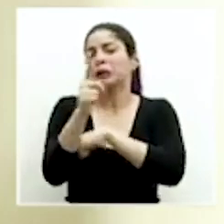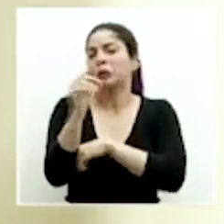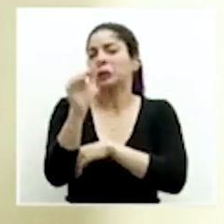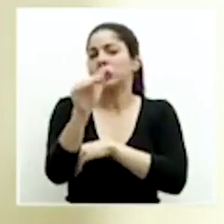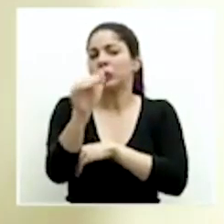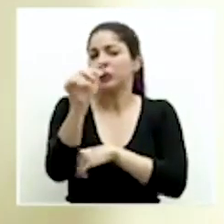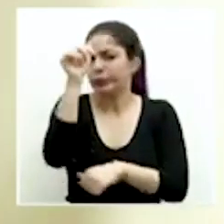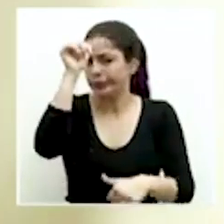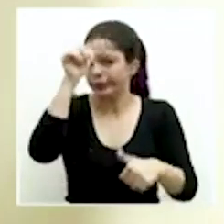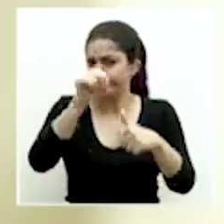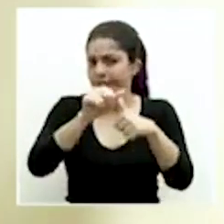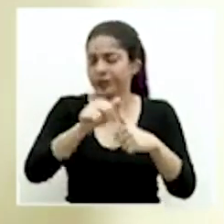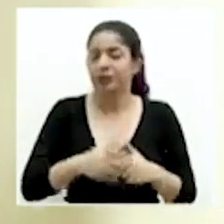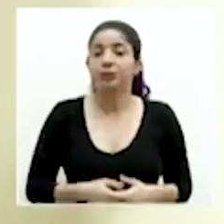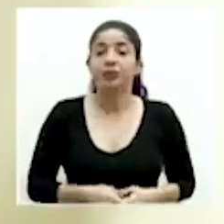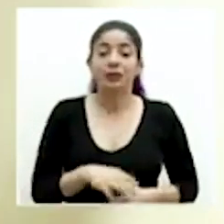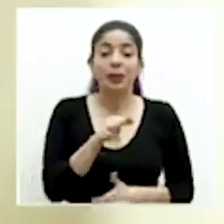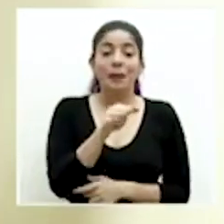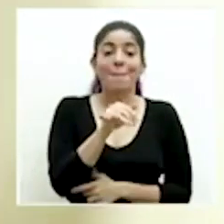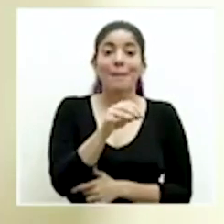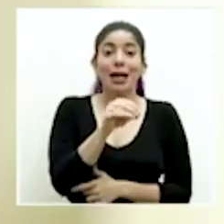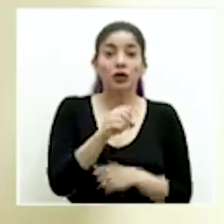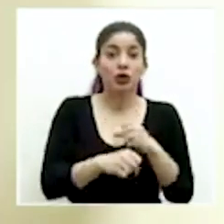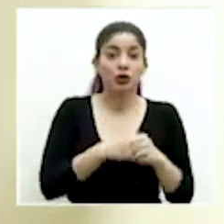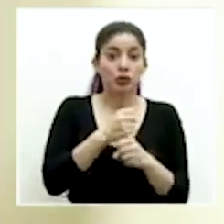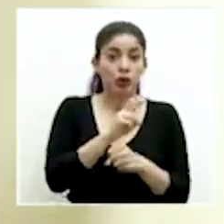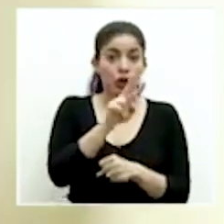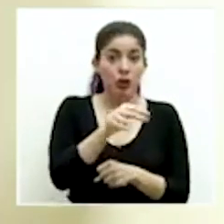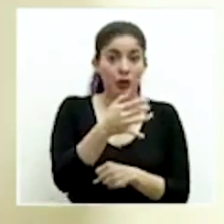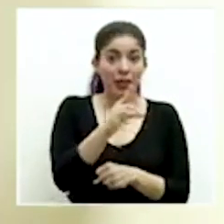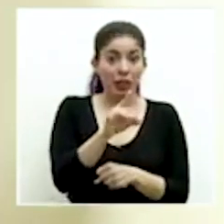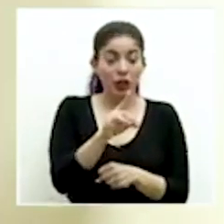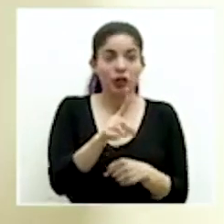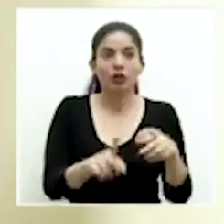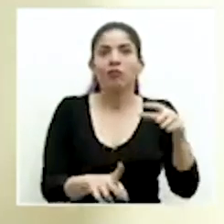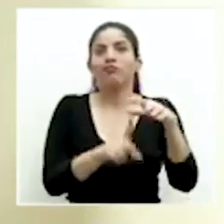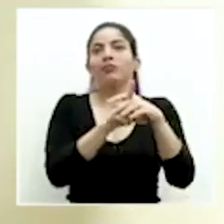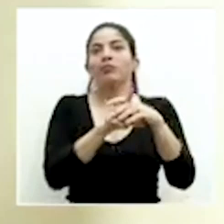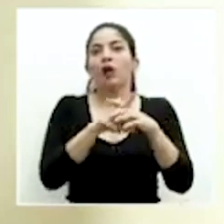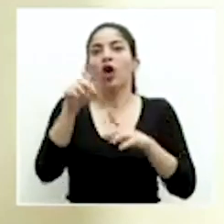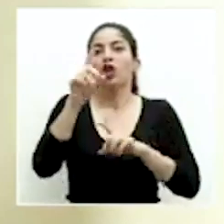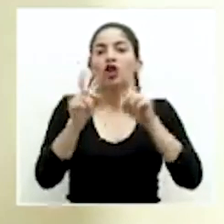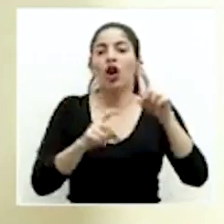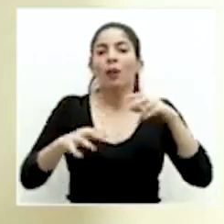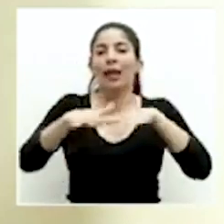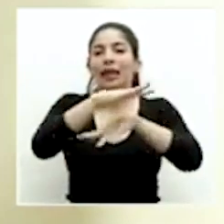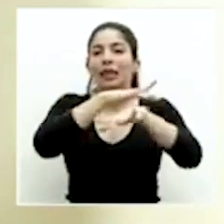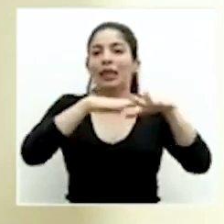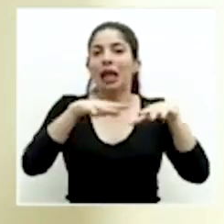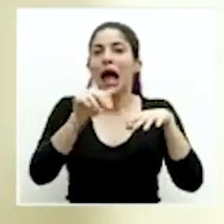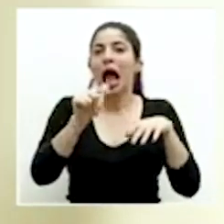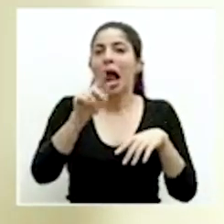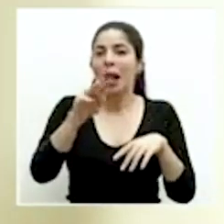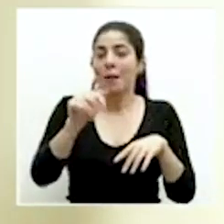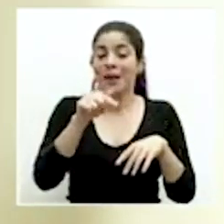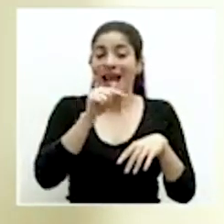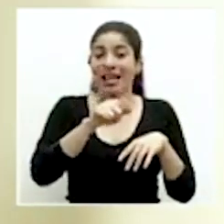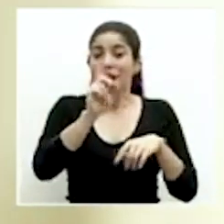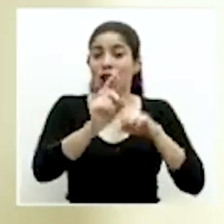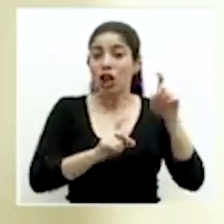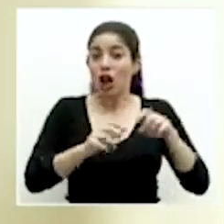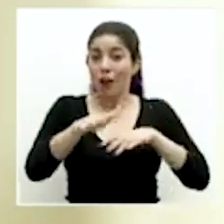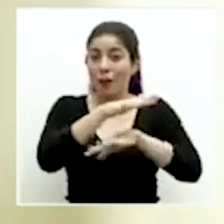recordarles que en mayo del 2018 tuvimos la tormenta tropical ALMA, una tormenta que